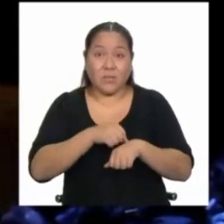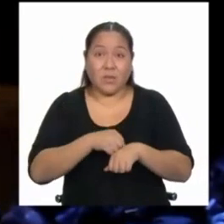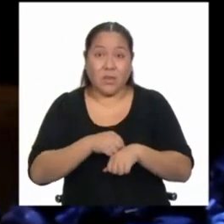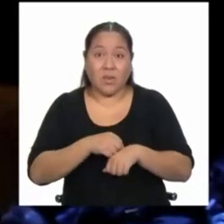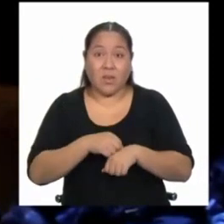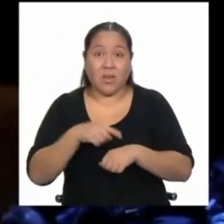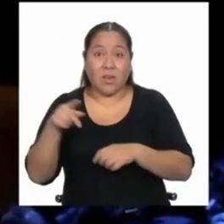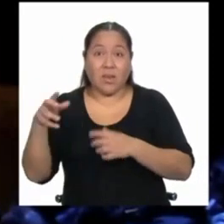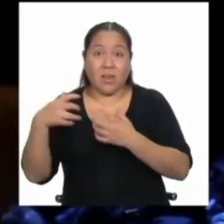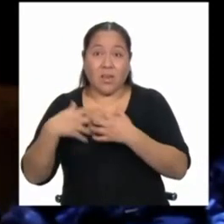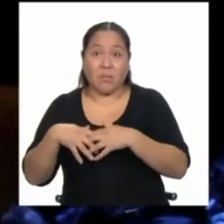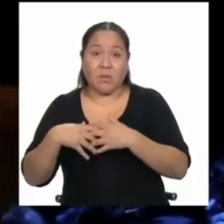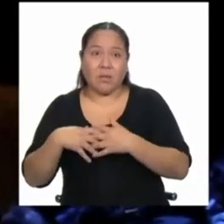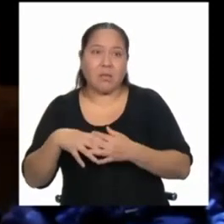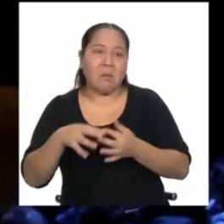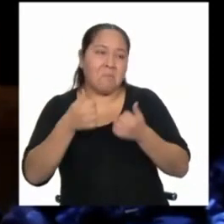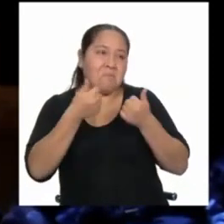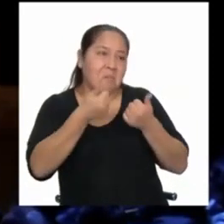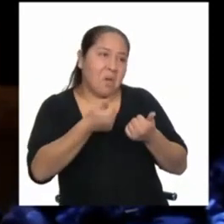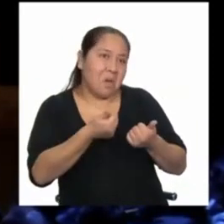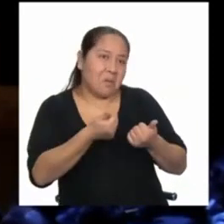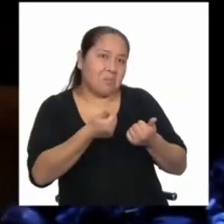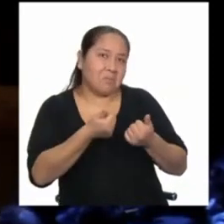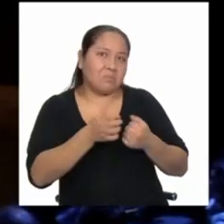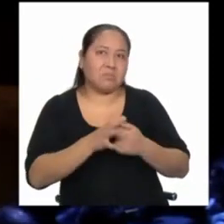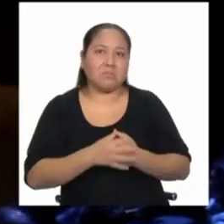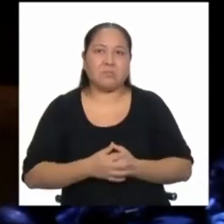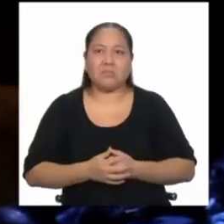dicen, bueno, me parece genial.